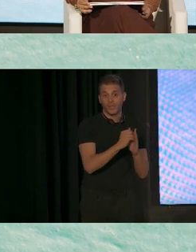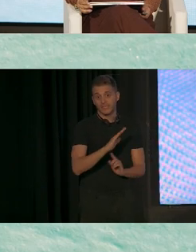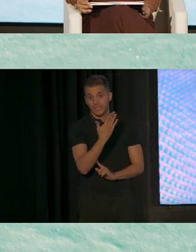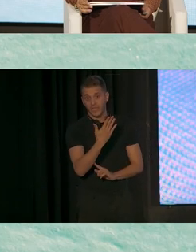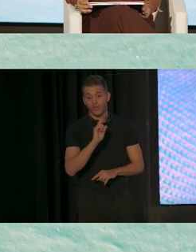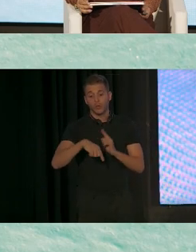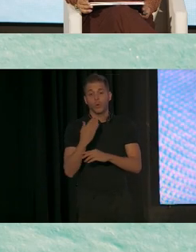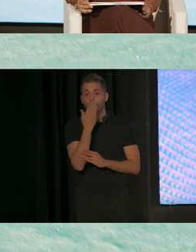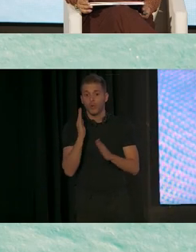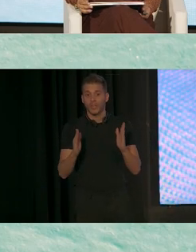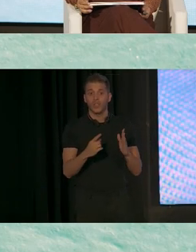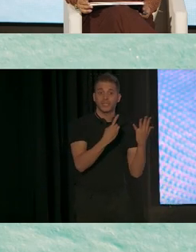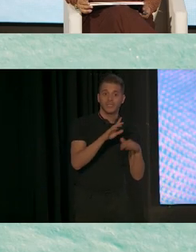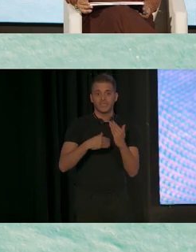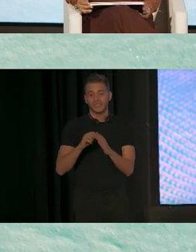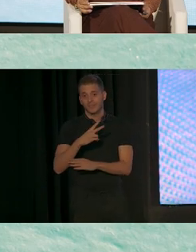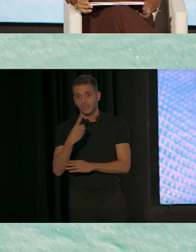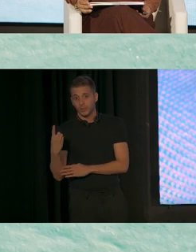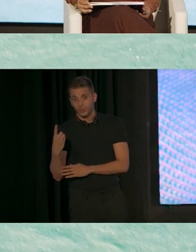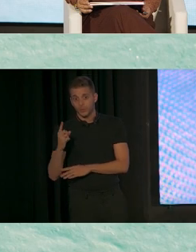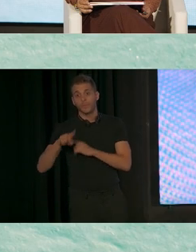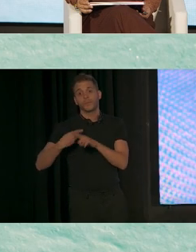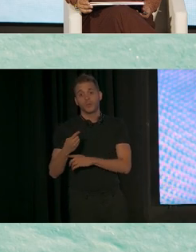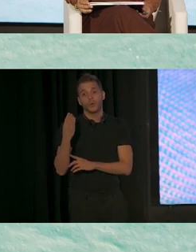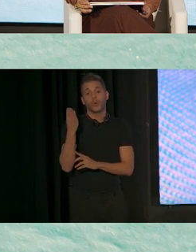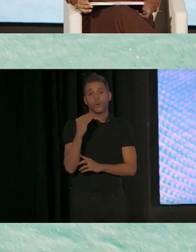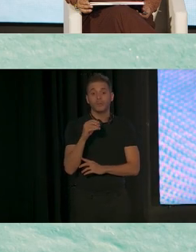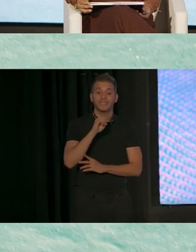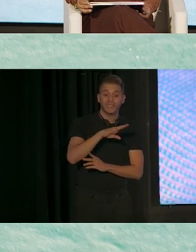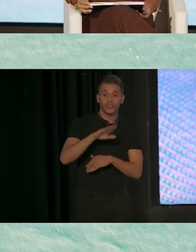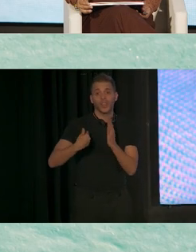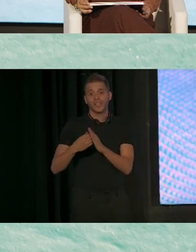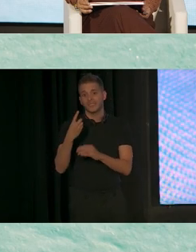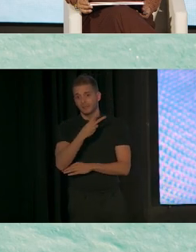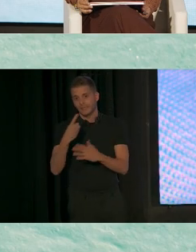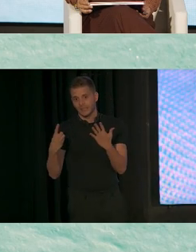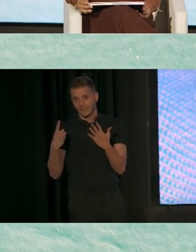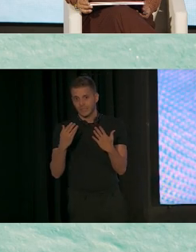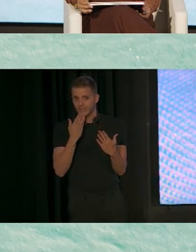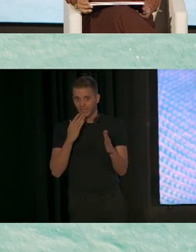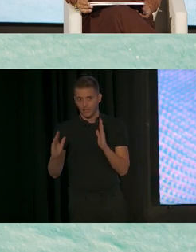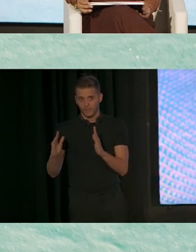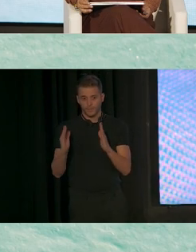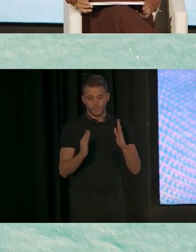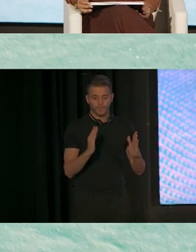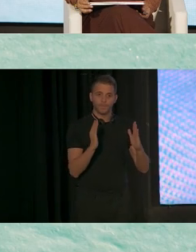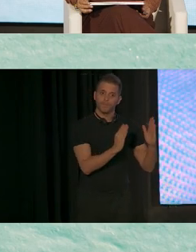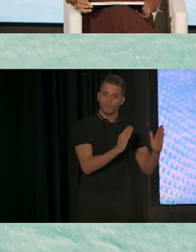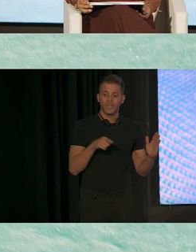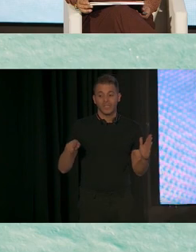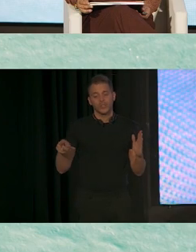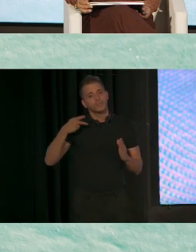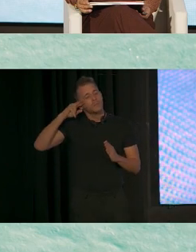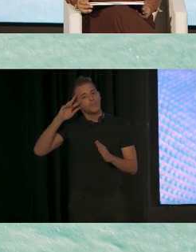escolar de 6 a 21 y los jóvenes de 14 a 26 años, que están especializados en los temas